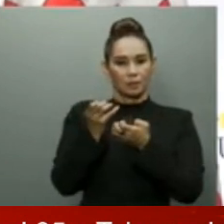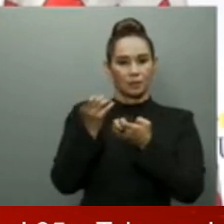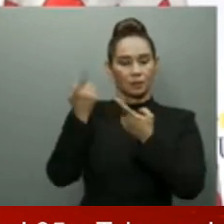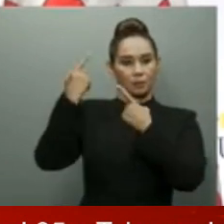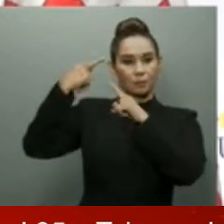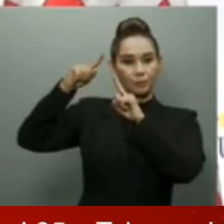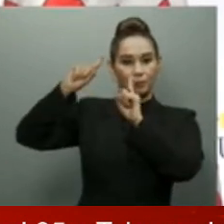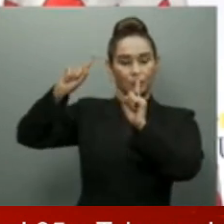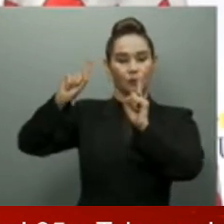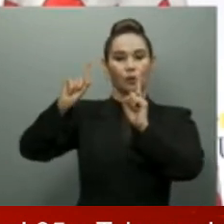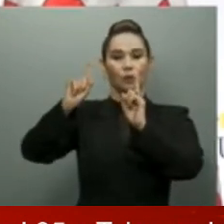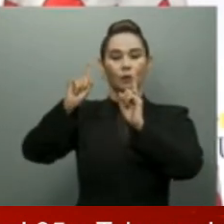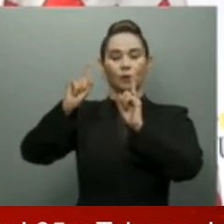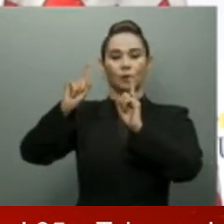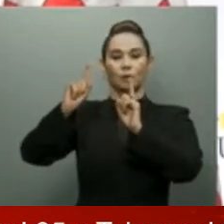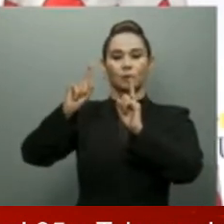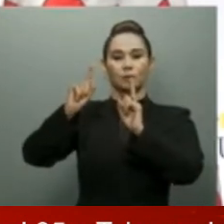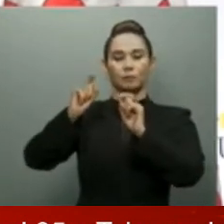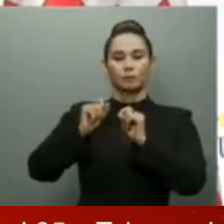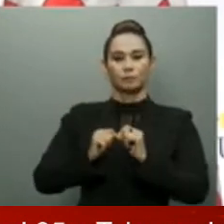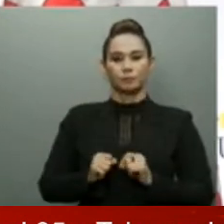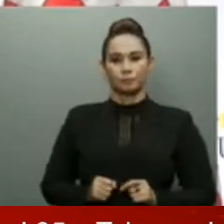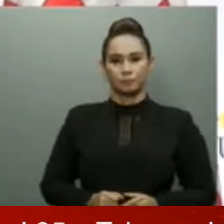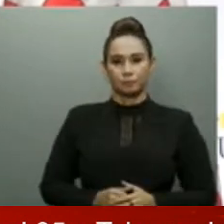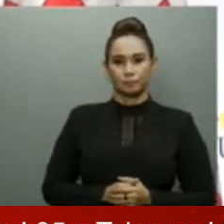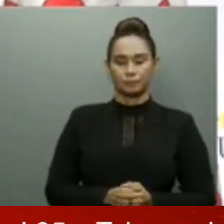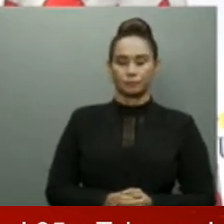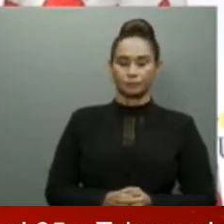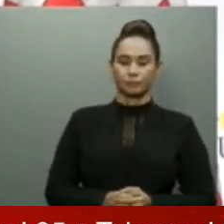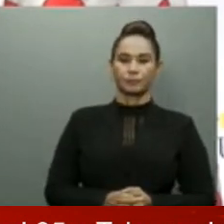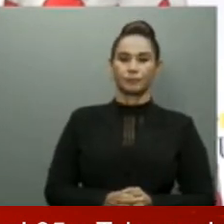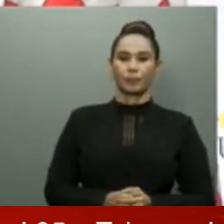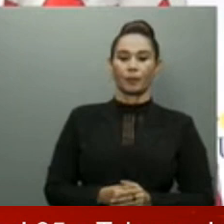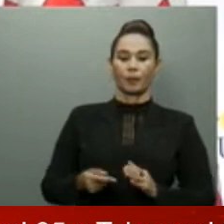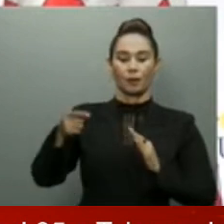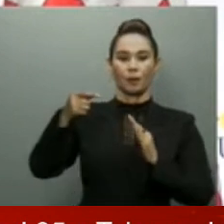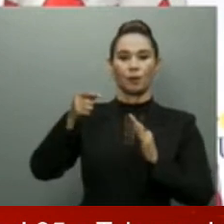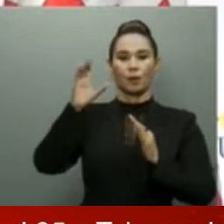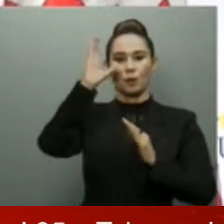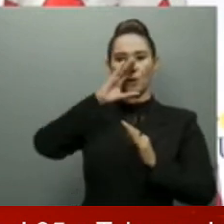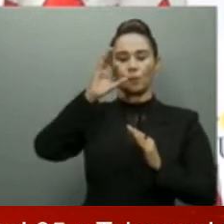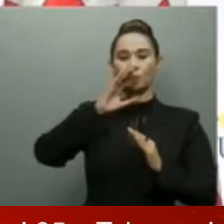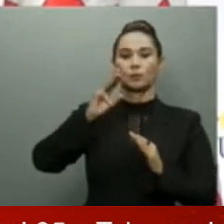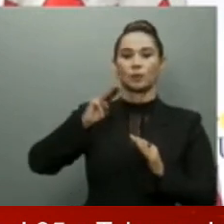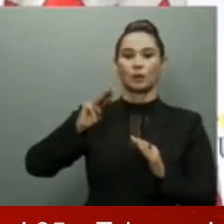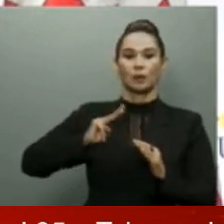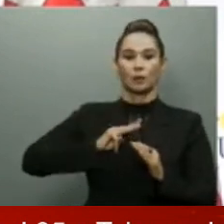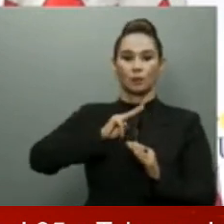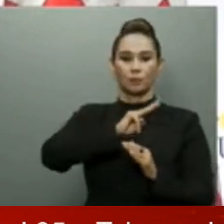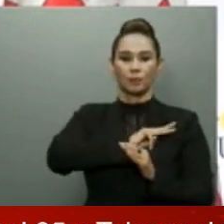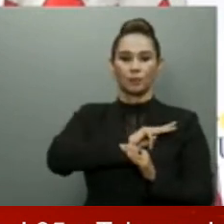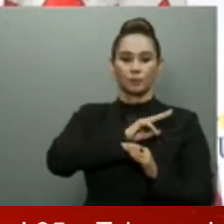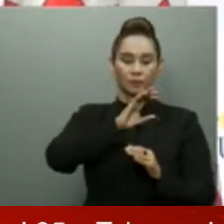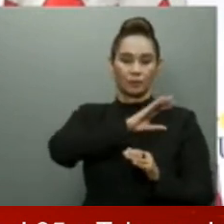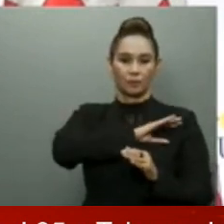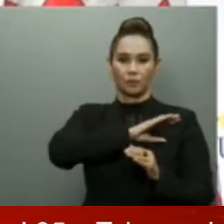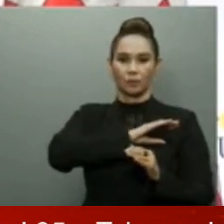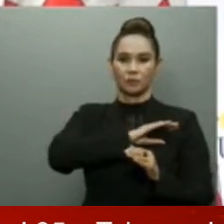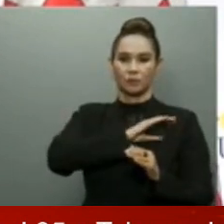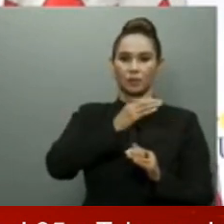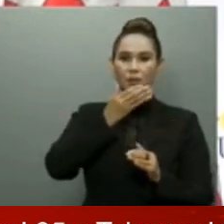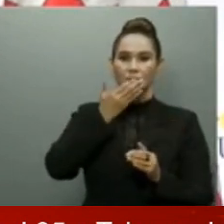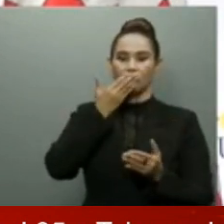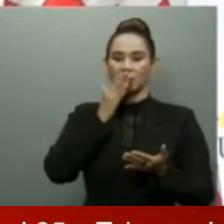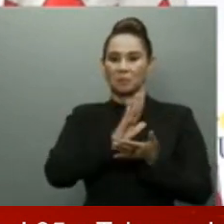depuración de los 39.000 miembros de la Policía Nacional, para lo que